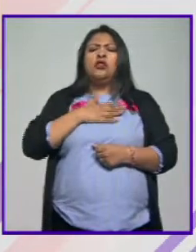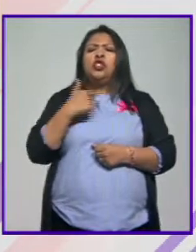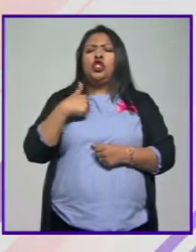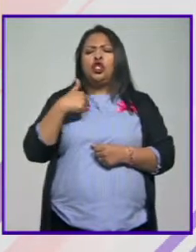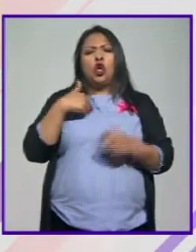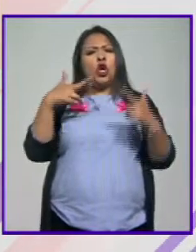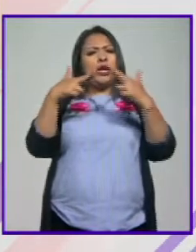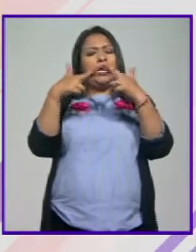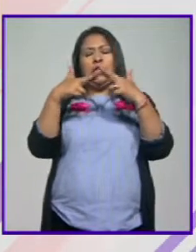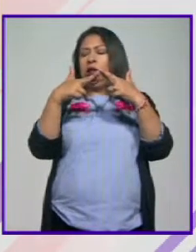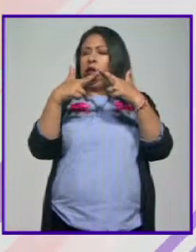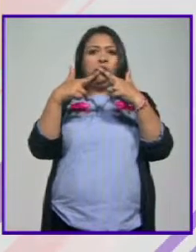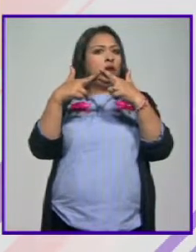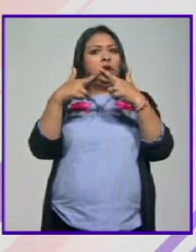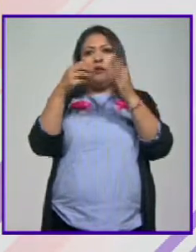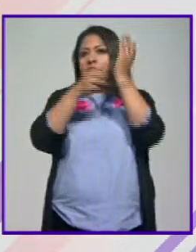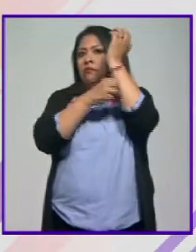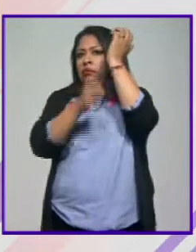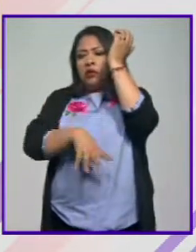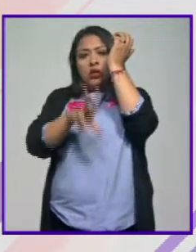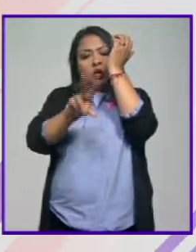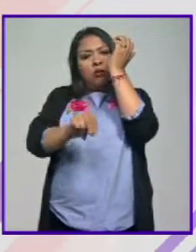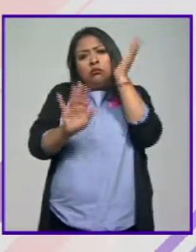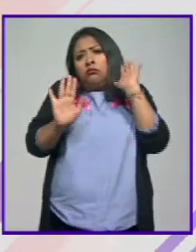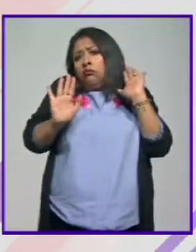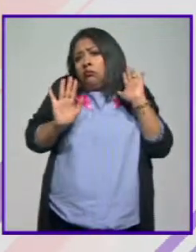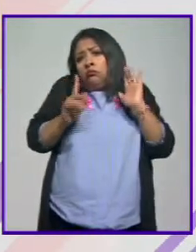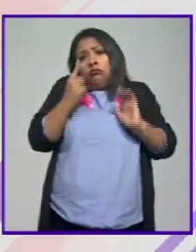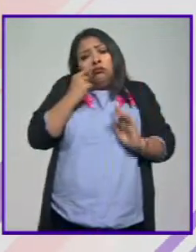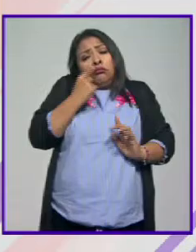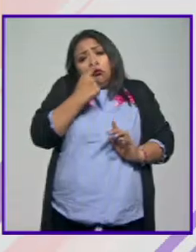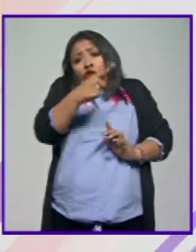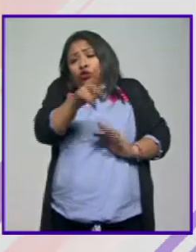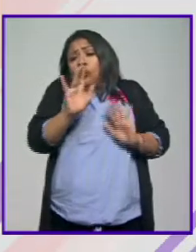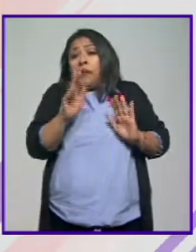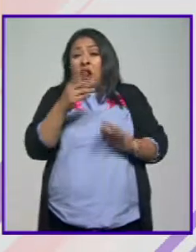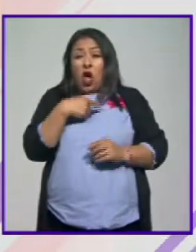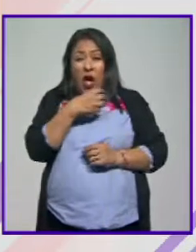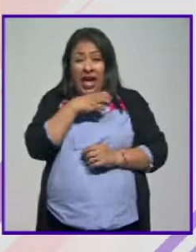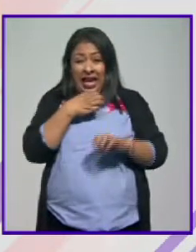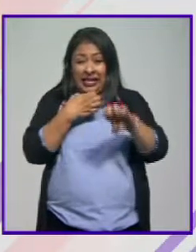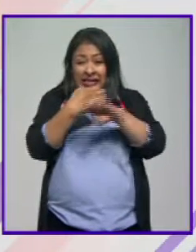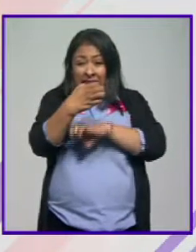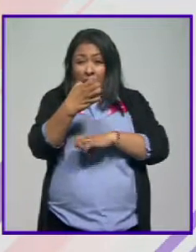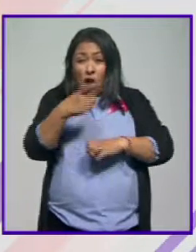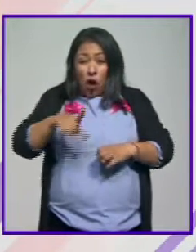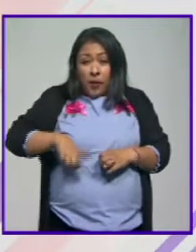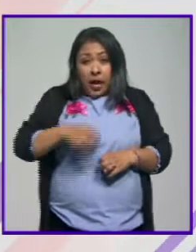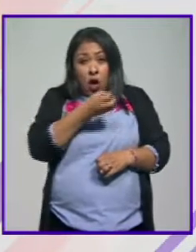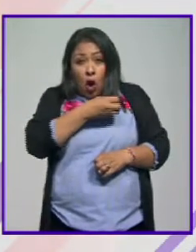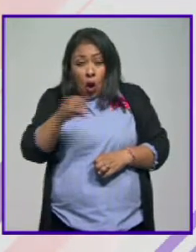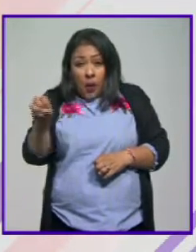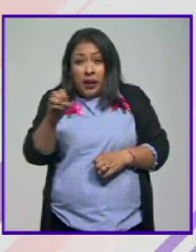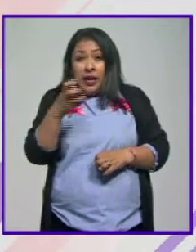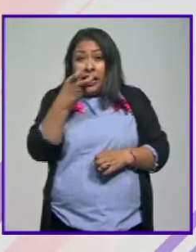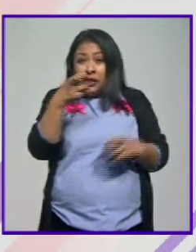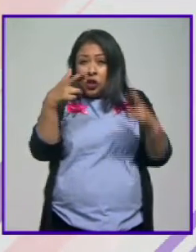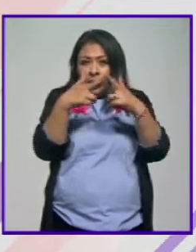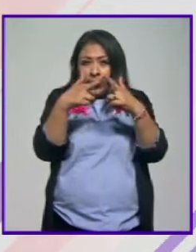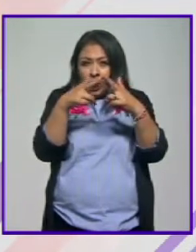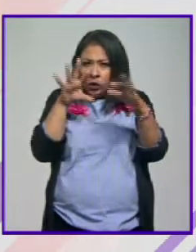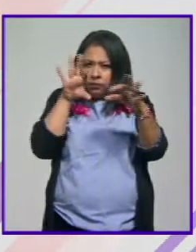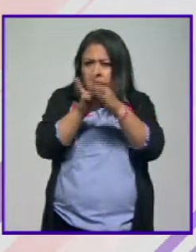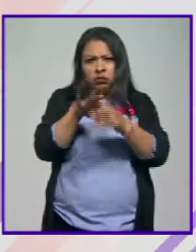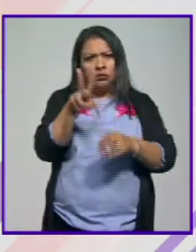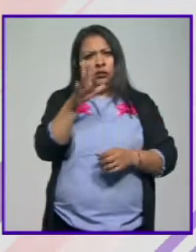aspecto religioso no debo abortar, pues no lo hace. Pero el Estado no puede obligarla a seguir estos asuntos religiosos.